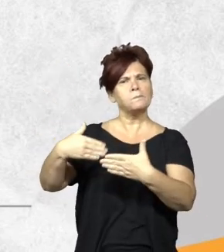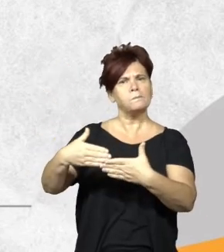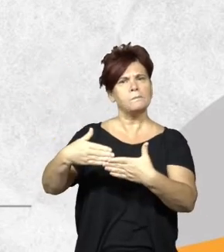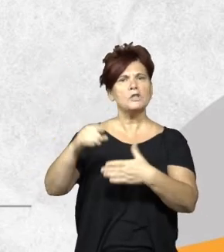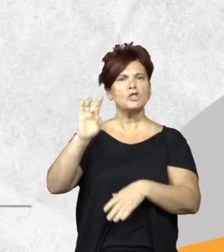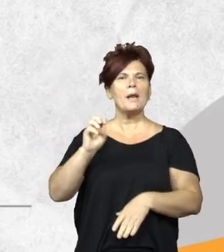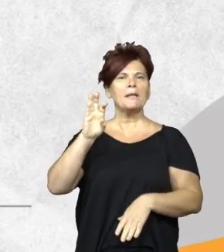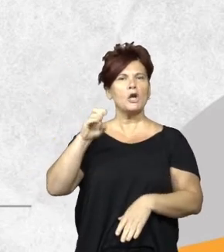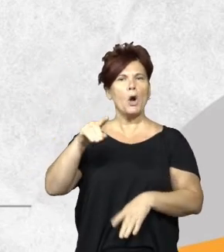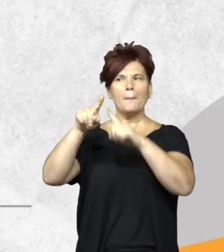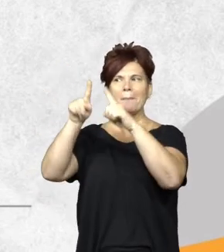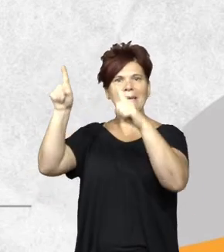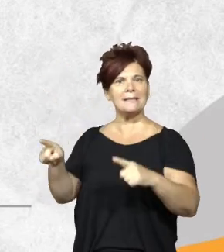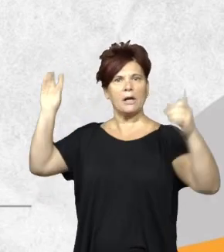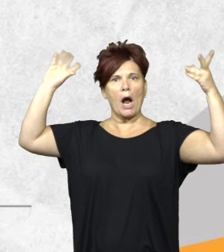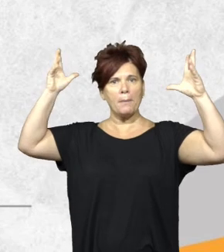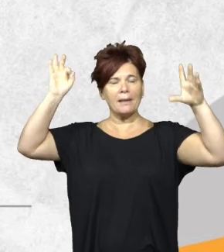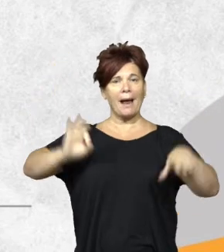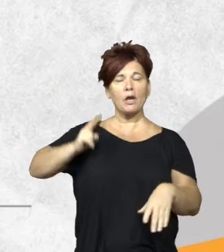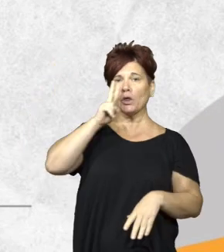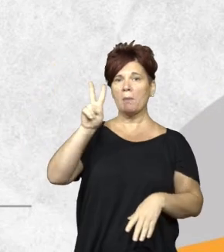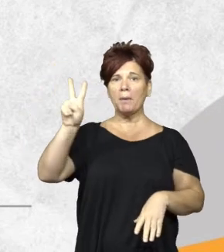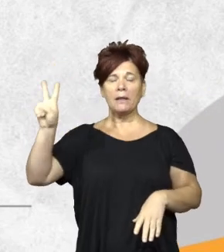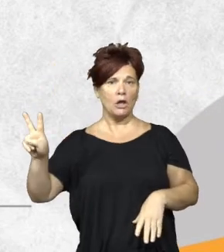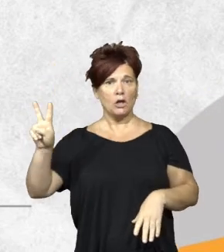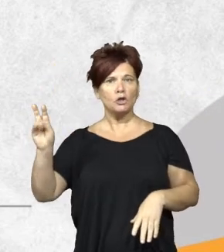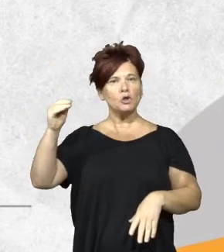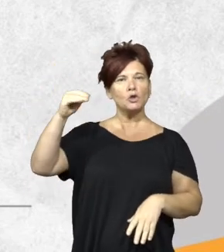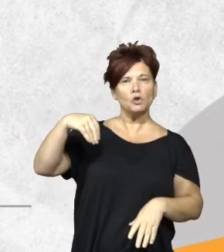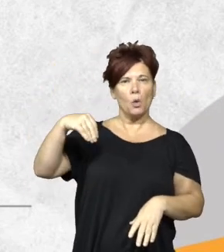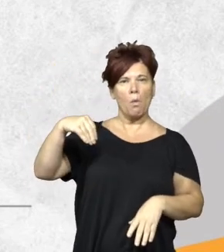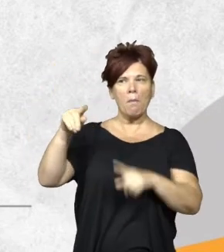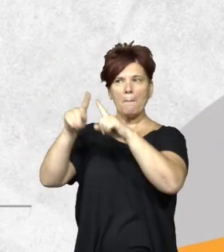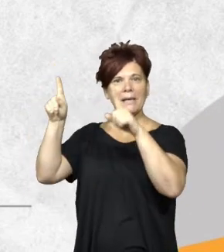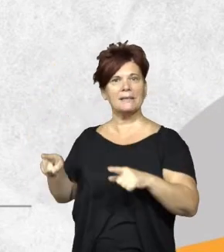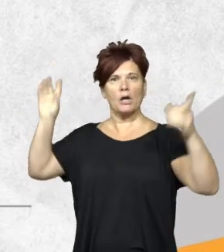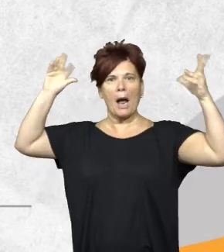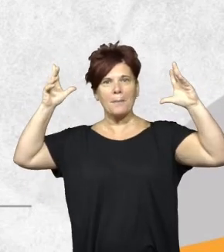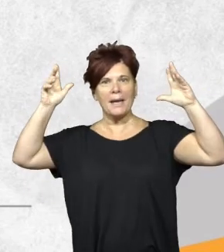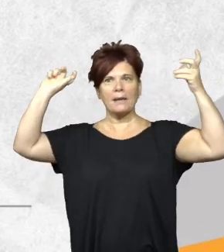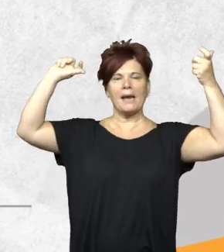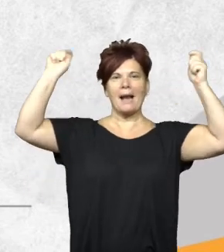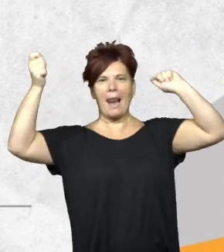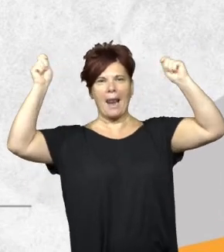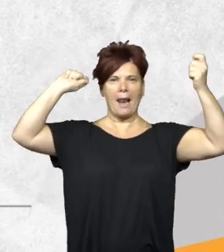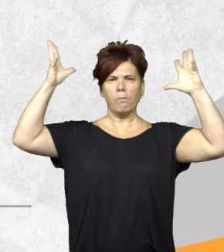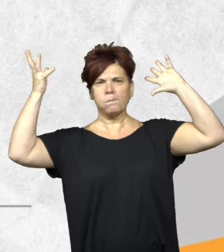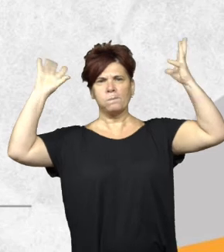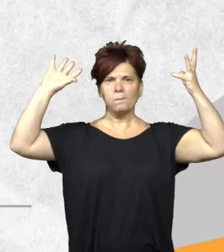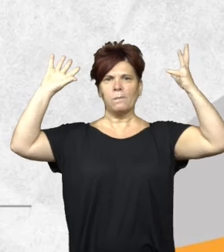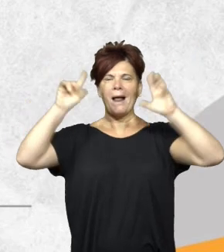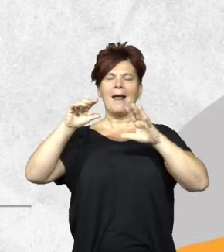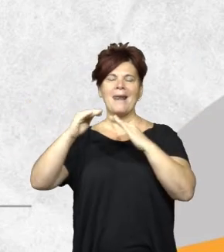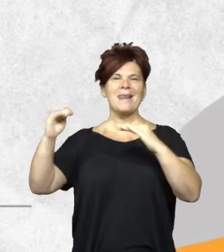Ministerio de Ambiente y hace desde el año 2022 se sumó Ministerio de Ambiente y Cambio Climático, en vistas de la importancia del cambio climático a nivel